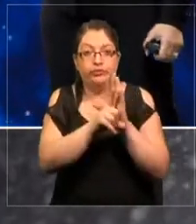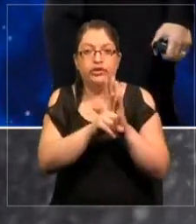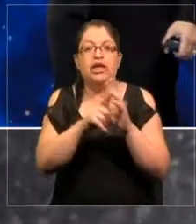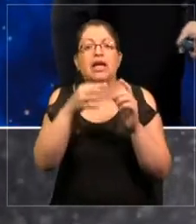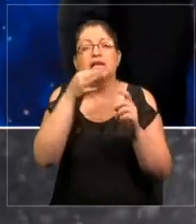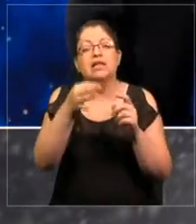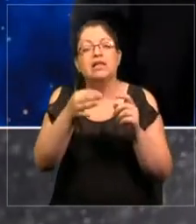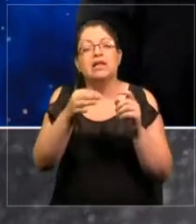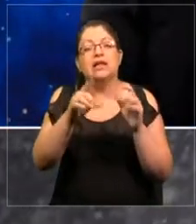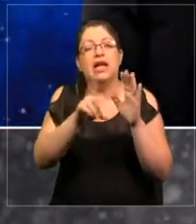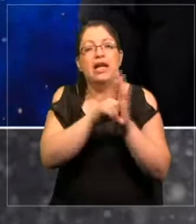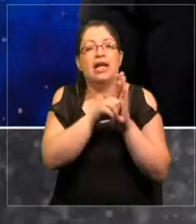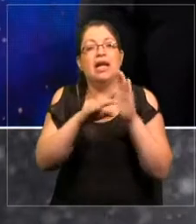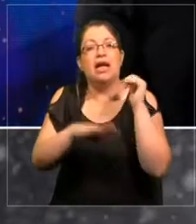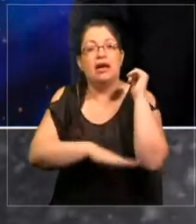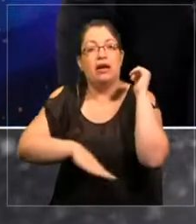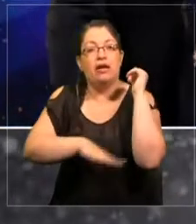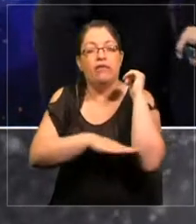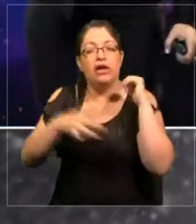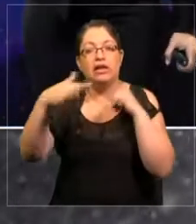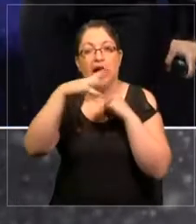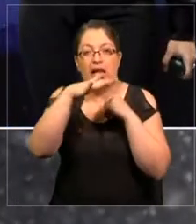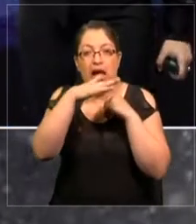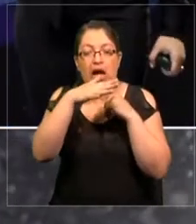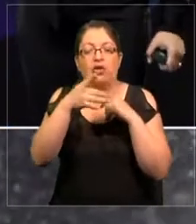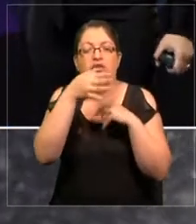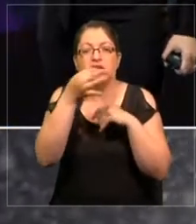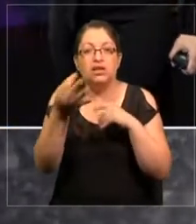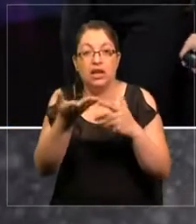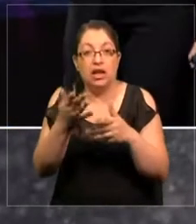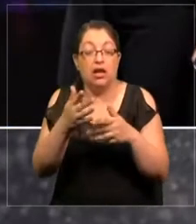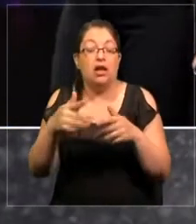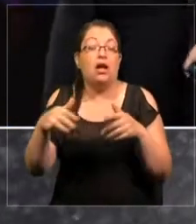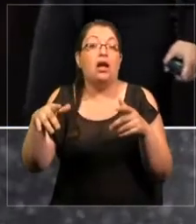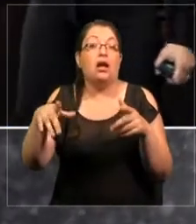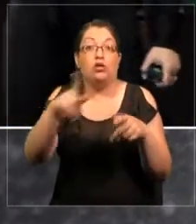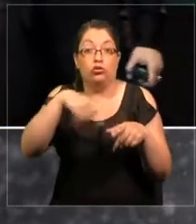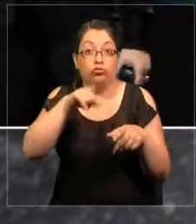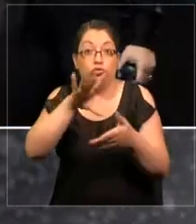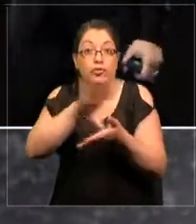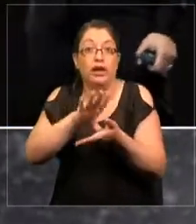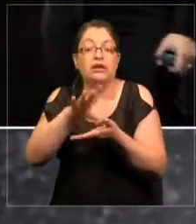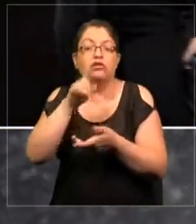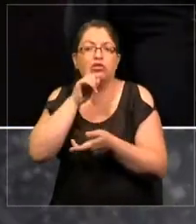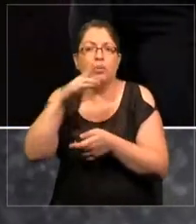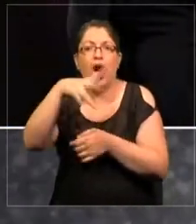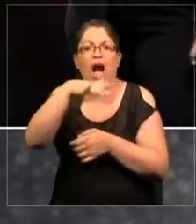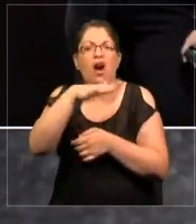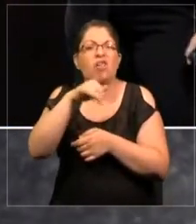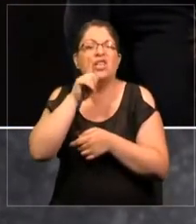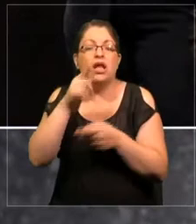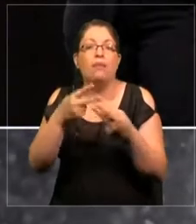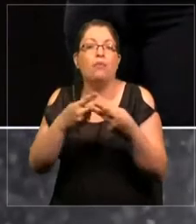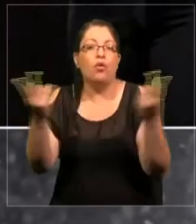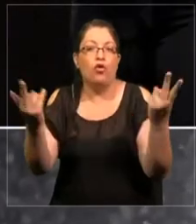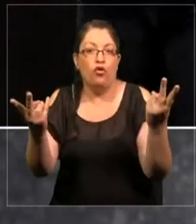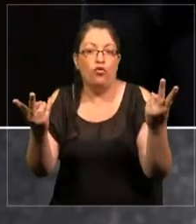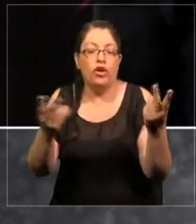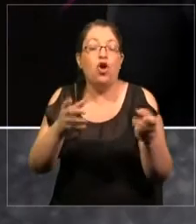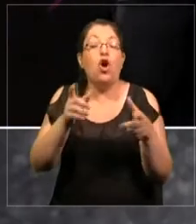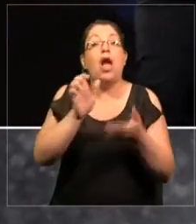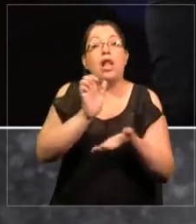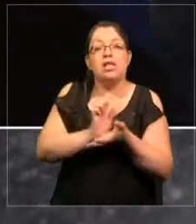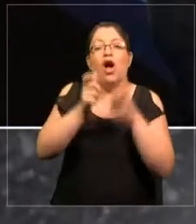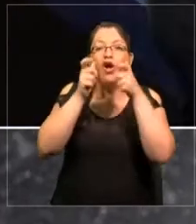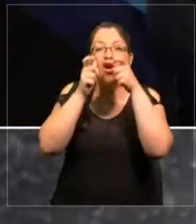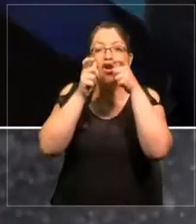básica hídrica. Y esto nos dice que los recursos hídricos del país son propiedad pública, controlada por el Estado,